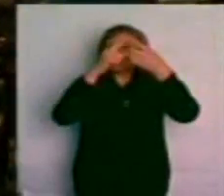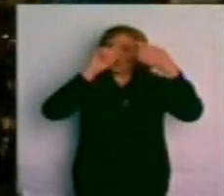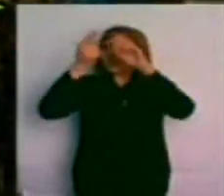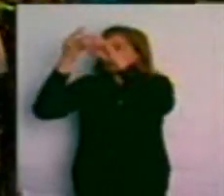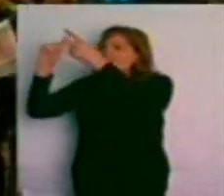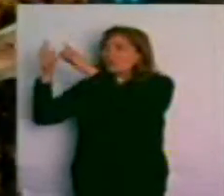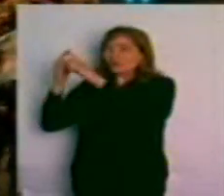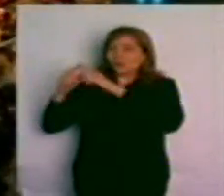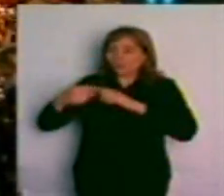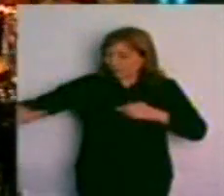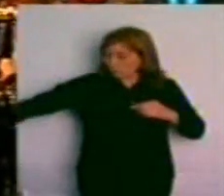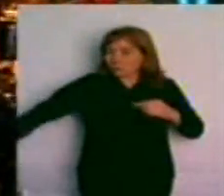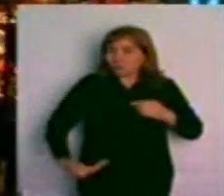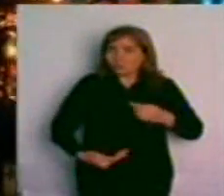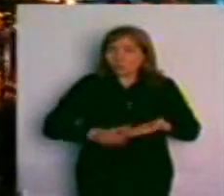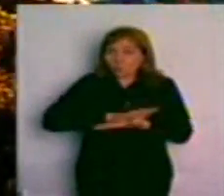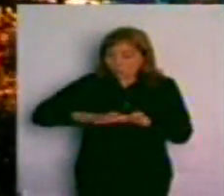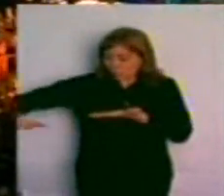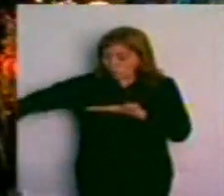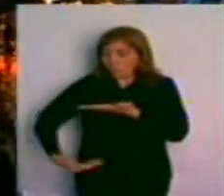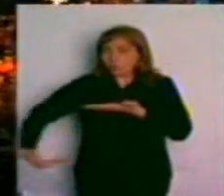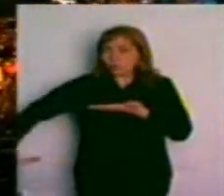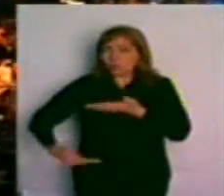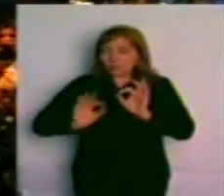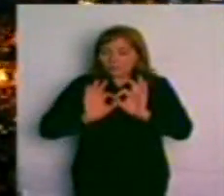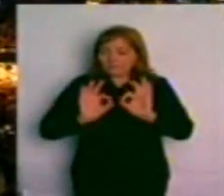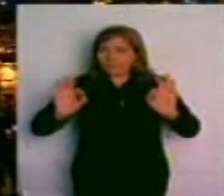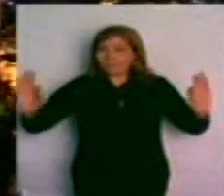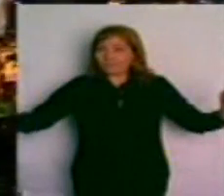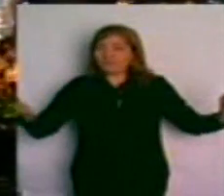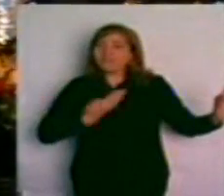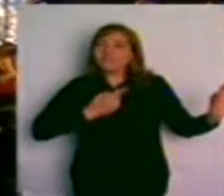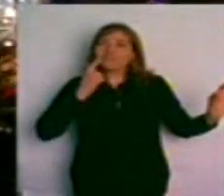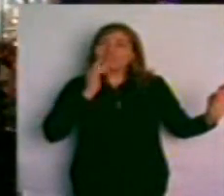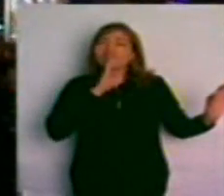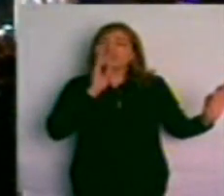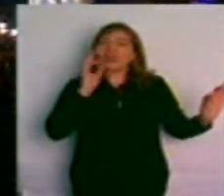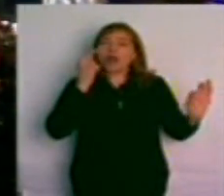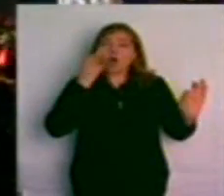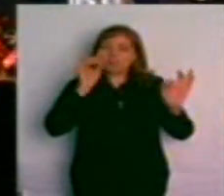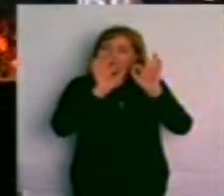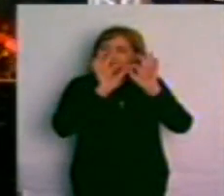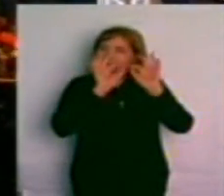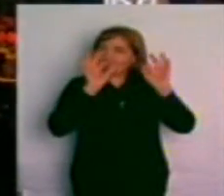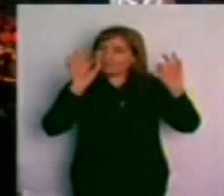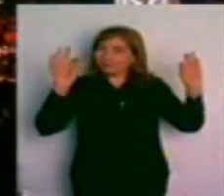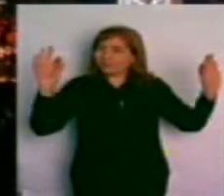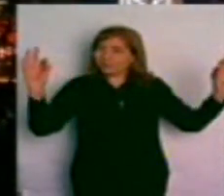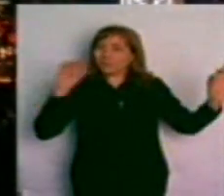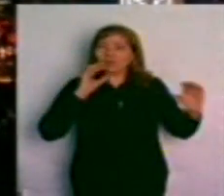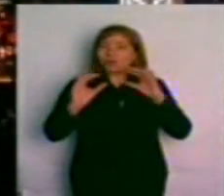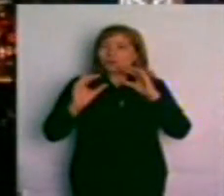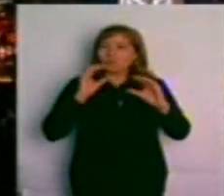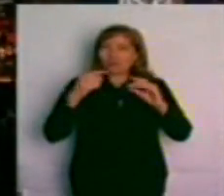subterráneos de cable. Esto lo pensábamos hacer un poco más pequeño en la ciudad de Buenos